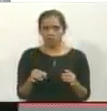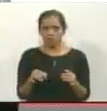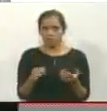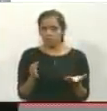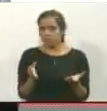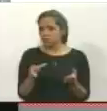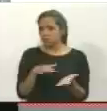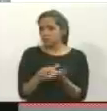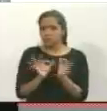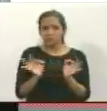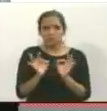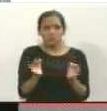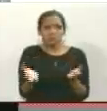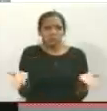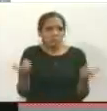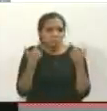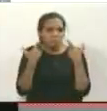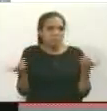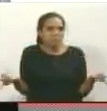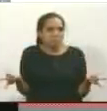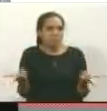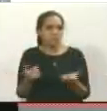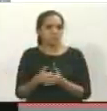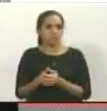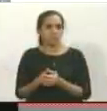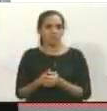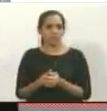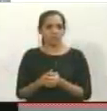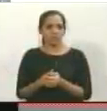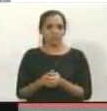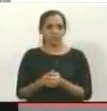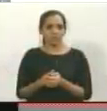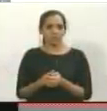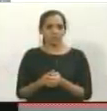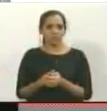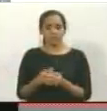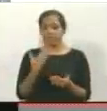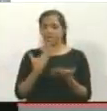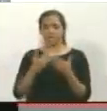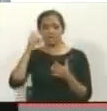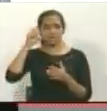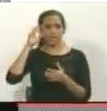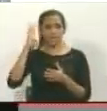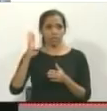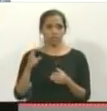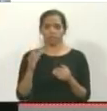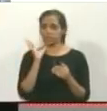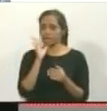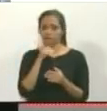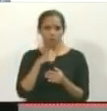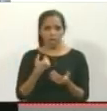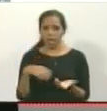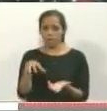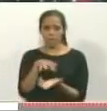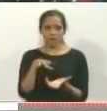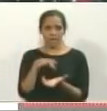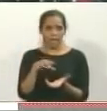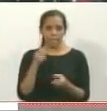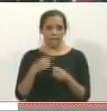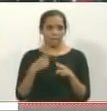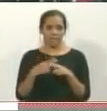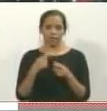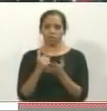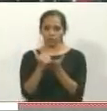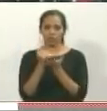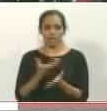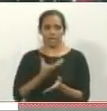ni nada, y me lo están involucrando en estos problemas y me hagan que me den gracias a Dios, que está fuera de peligro, me están ayudando mucho la alcaldía y gracias